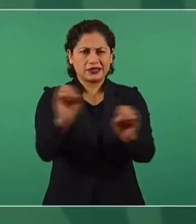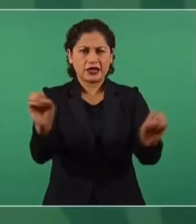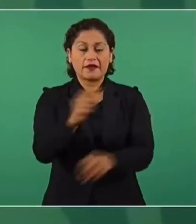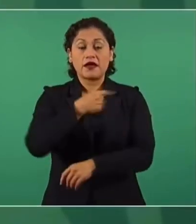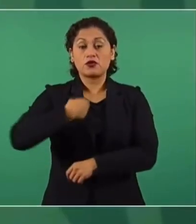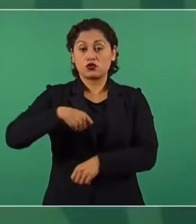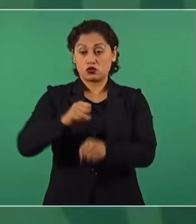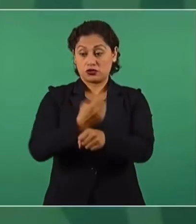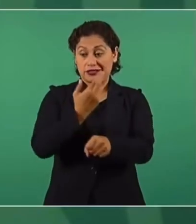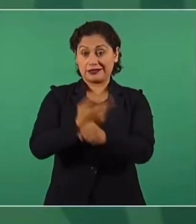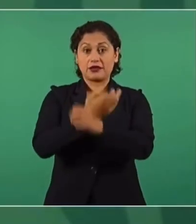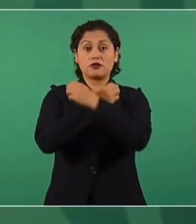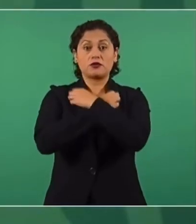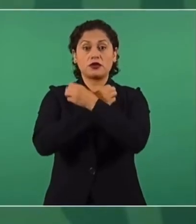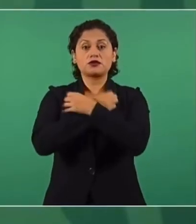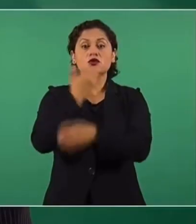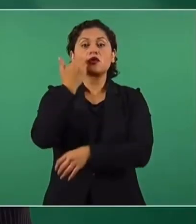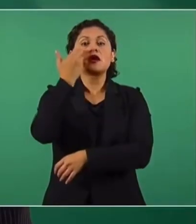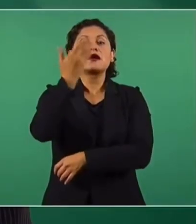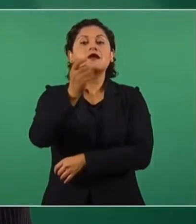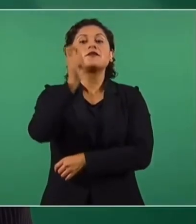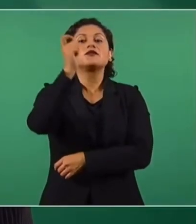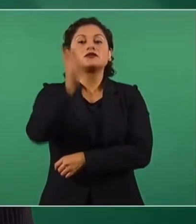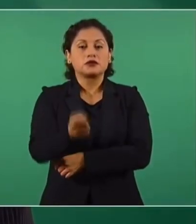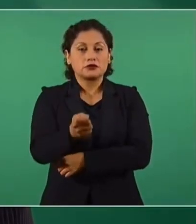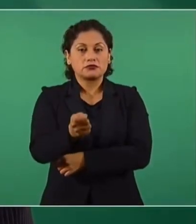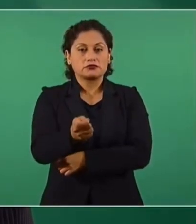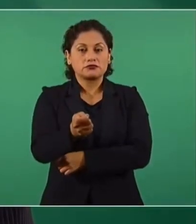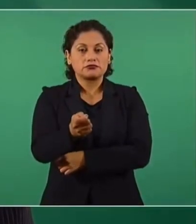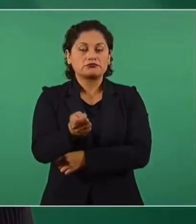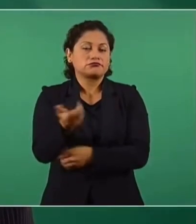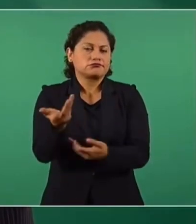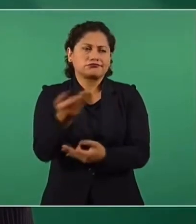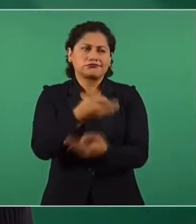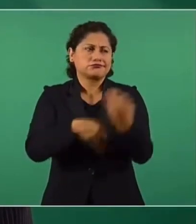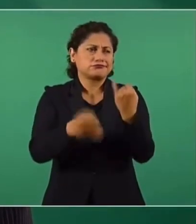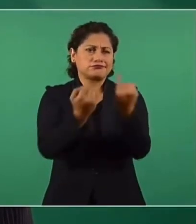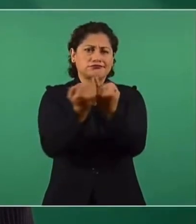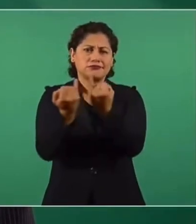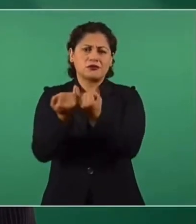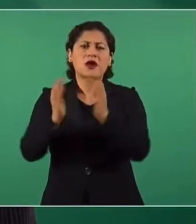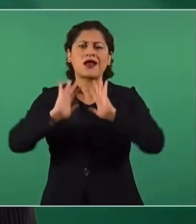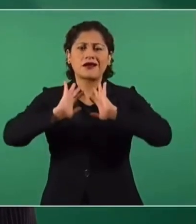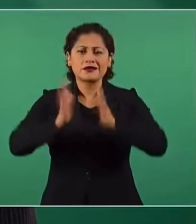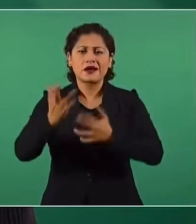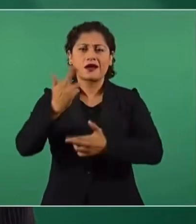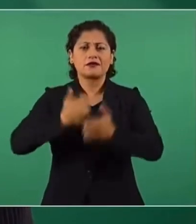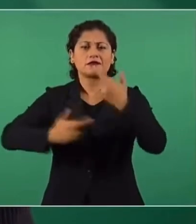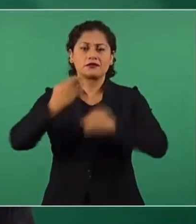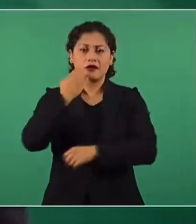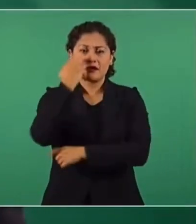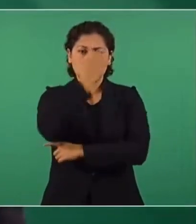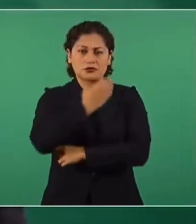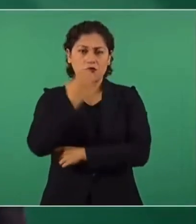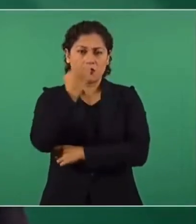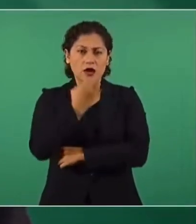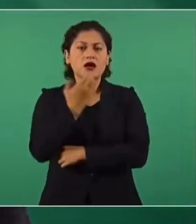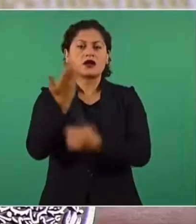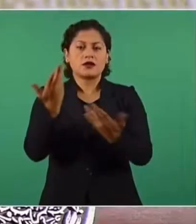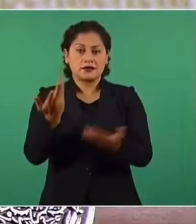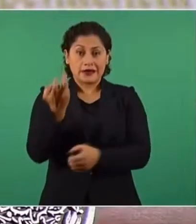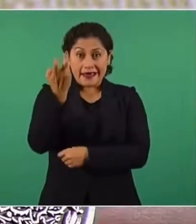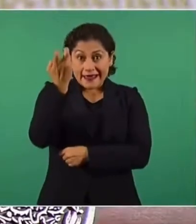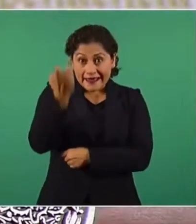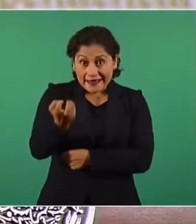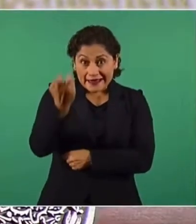Pública es precisamente lo que todos anhelamos como sociedad, que es que se regrese a las clases y eliminar prácticas precisamente que